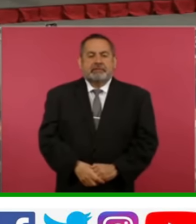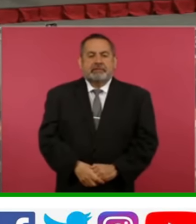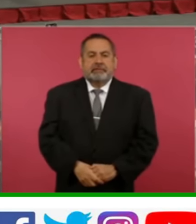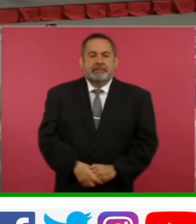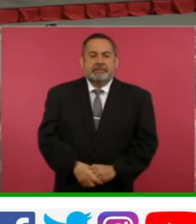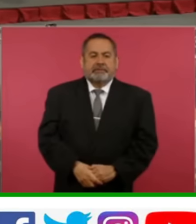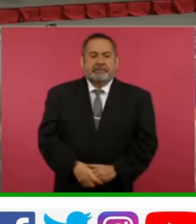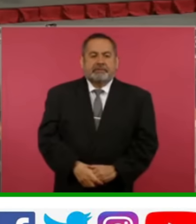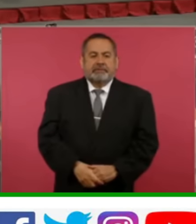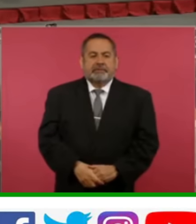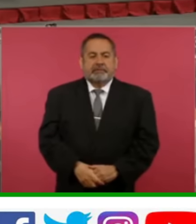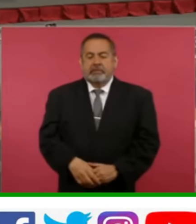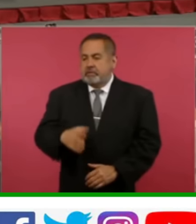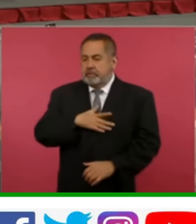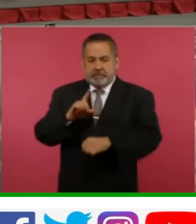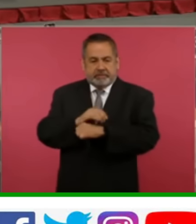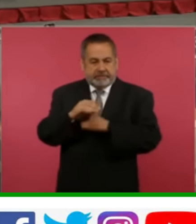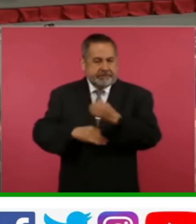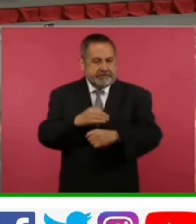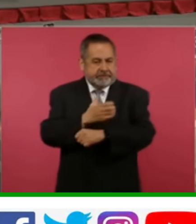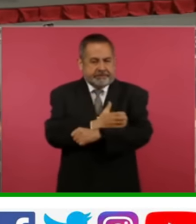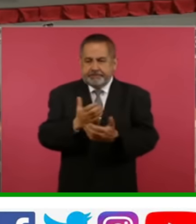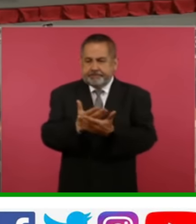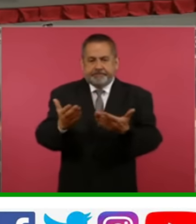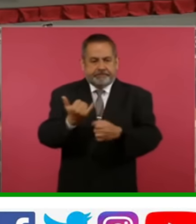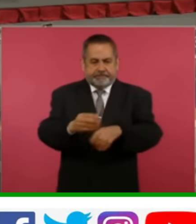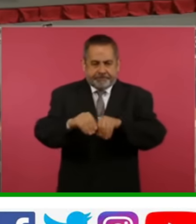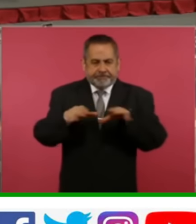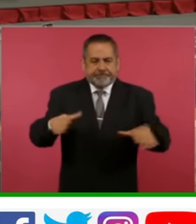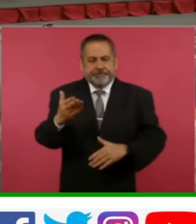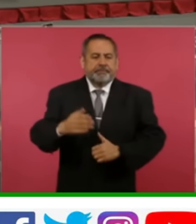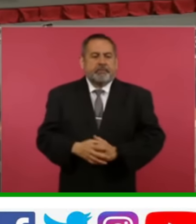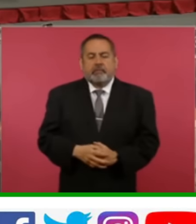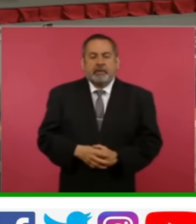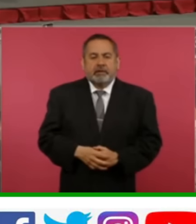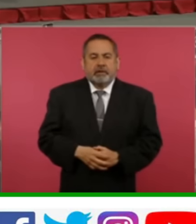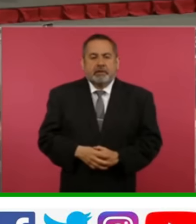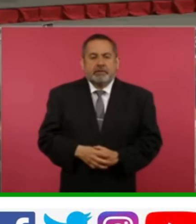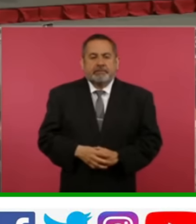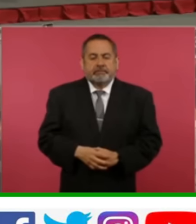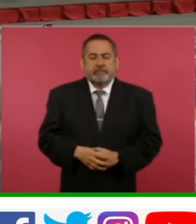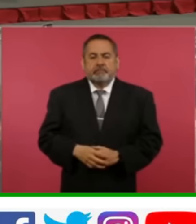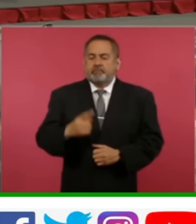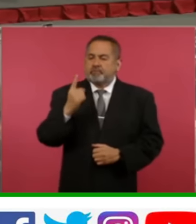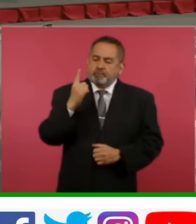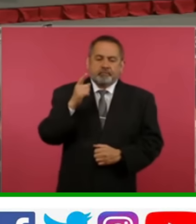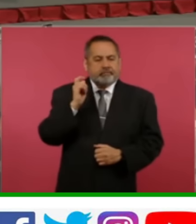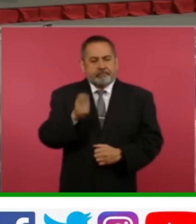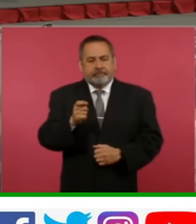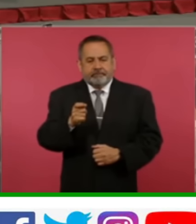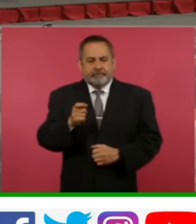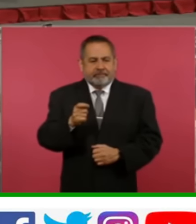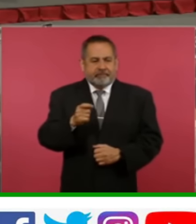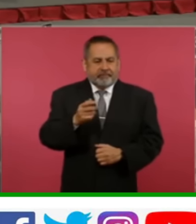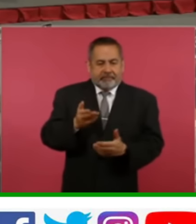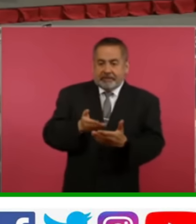Buenos días a todos los compañeros y compañeros de los medios de comunicación. Uno de los elementos que se ha puesto sobre la mesa es que